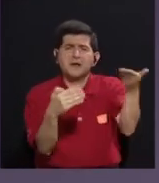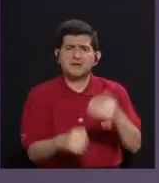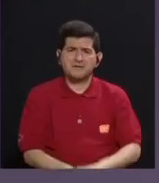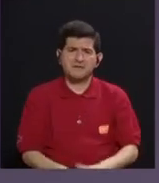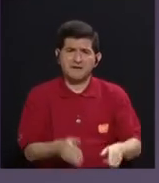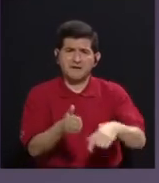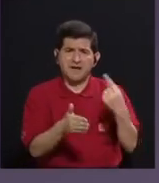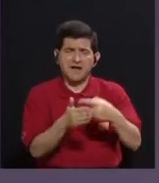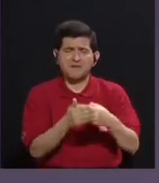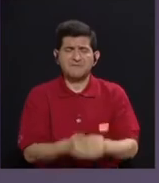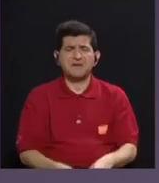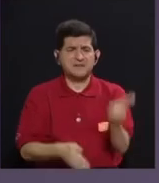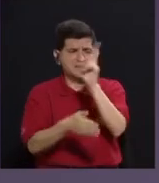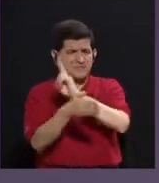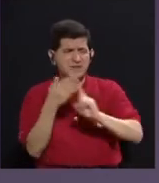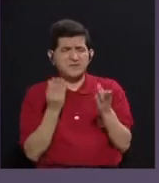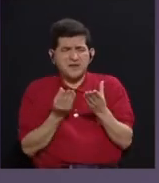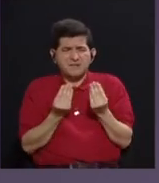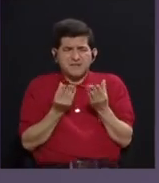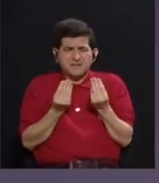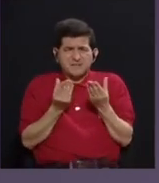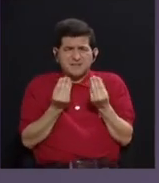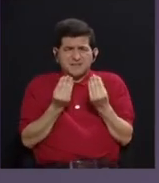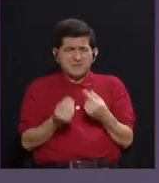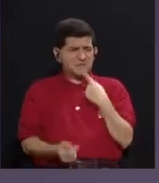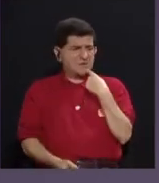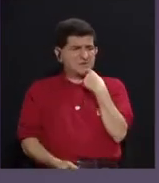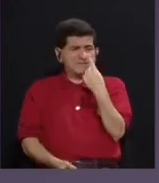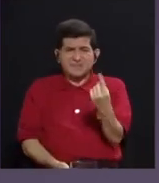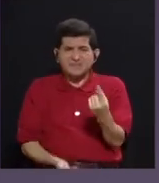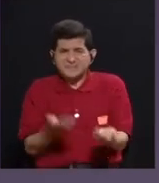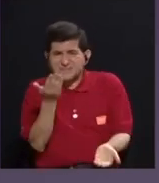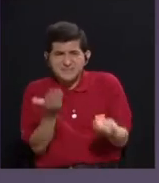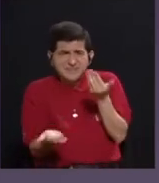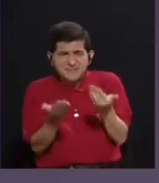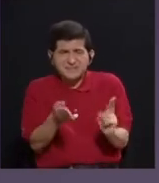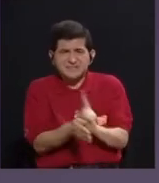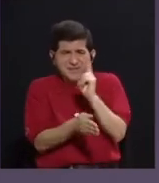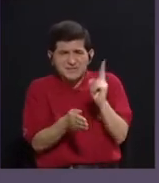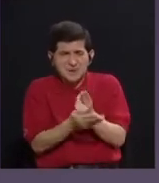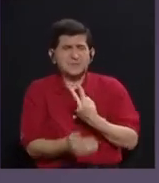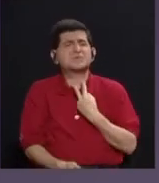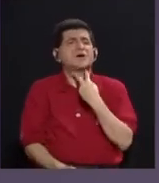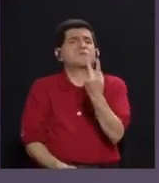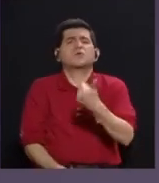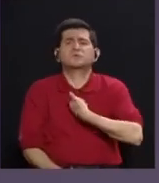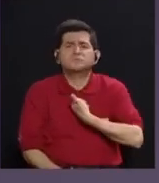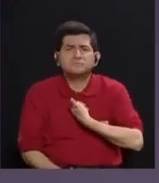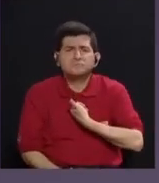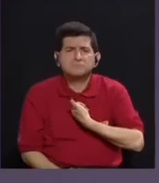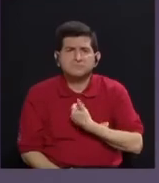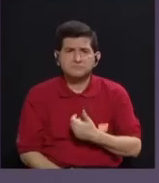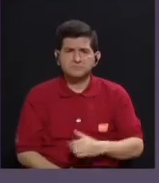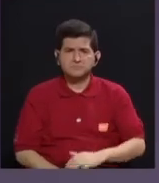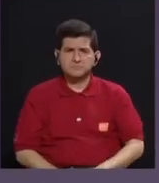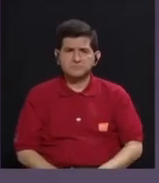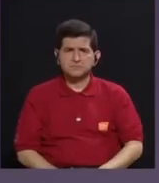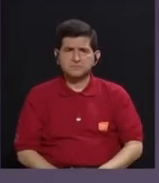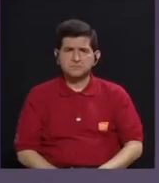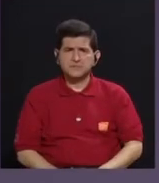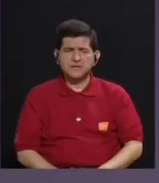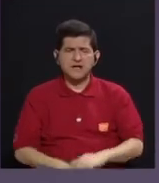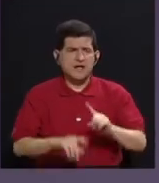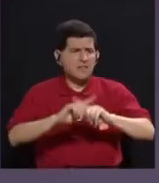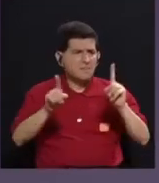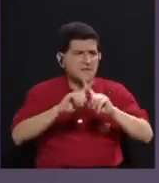Muchas veces como académicos somos miedosos a veces de decir, de utilizar nuestra voz. Entonces, usamos miles